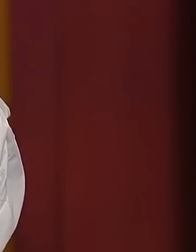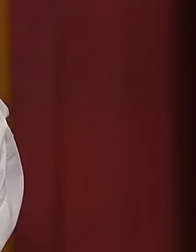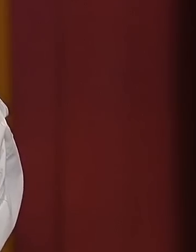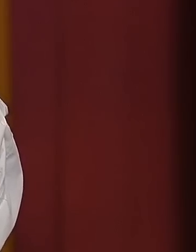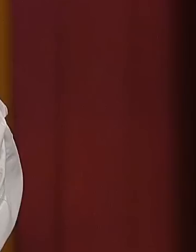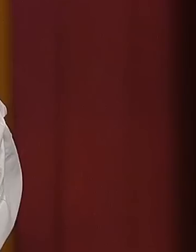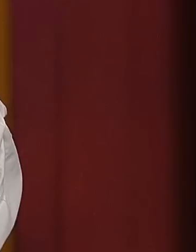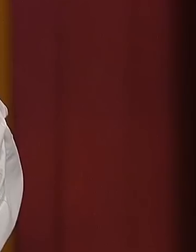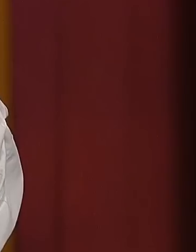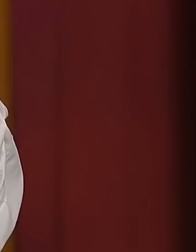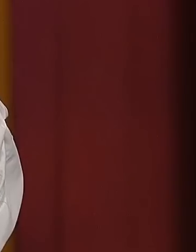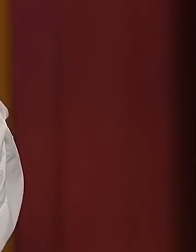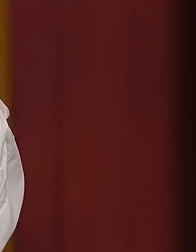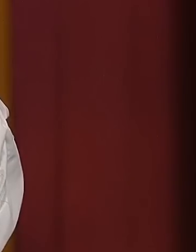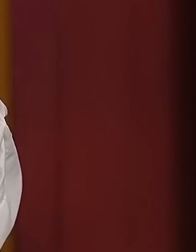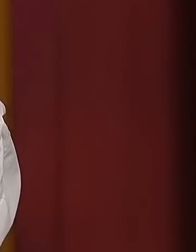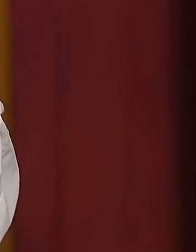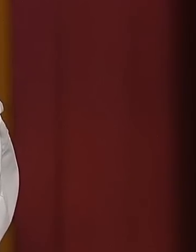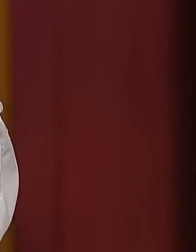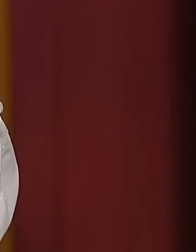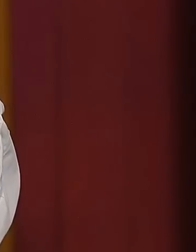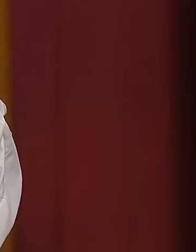vacunas.